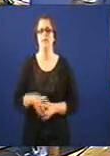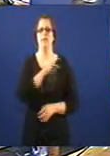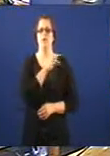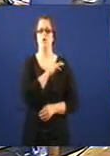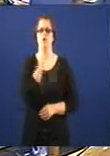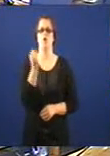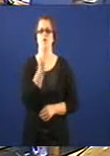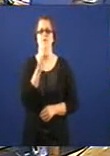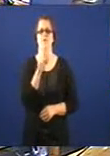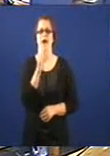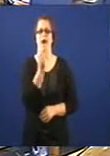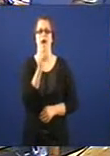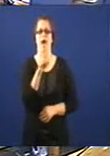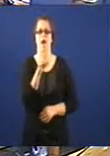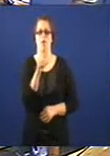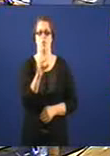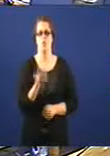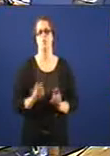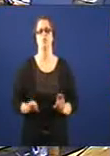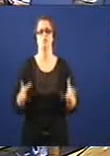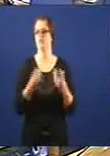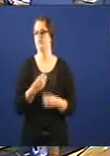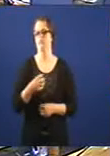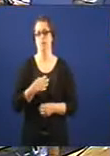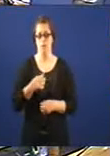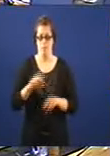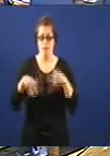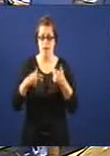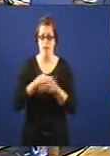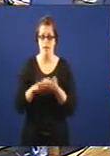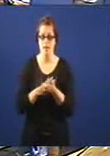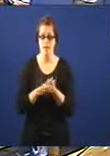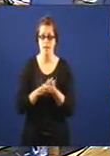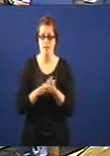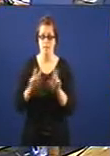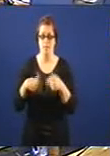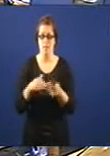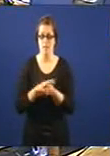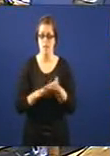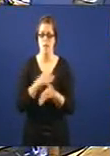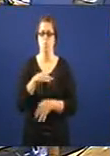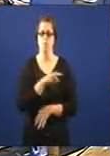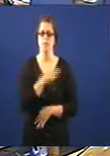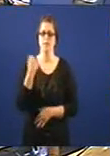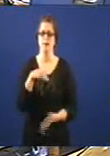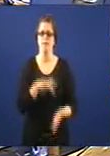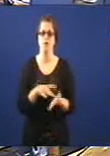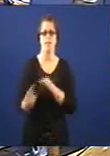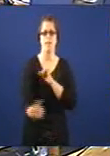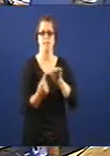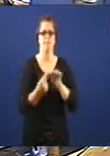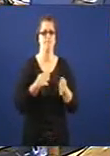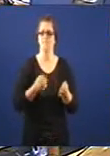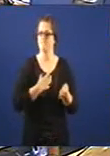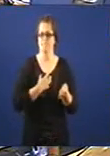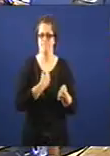señor Fajardo non caben me deixe a falar a min vostede estivo no debate e non caben alusións